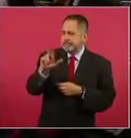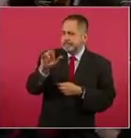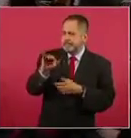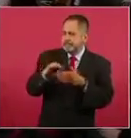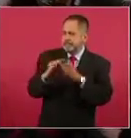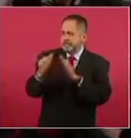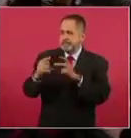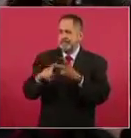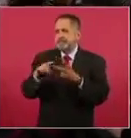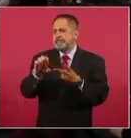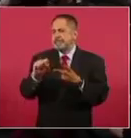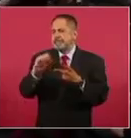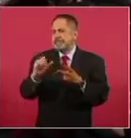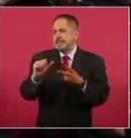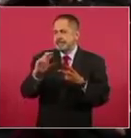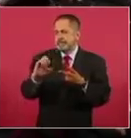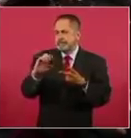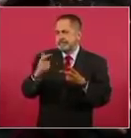Escárcega,